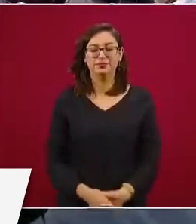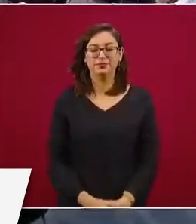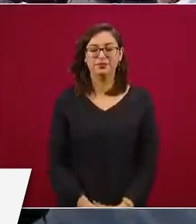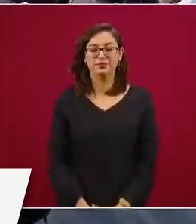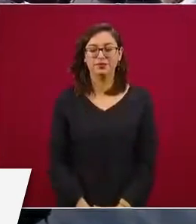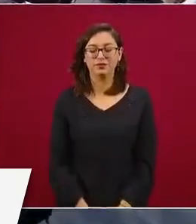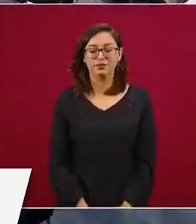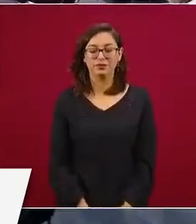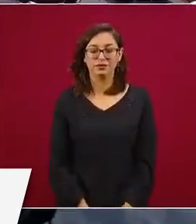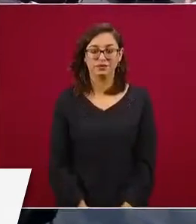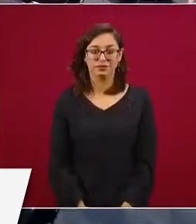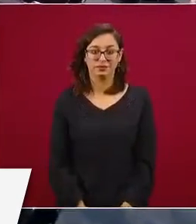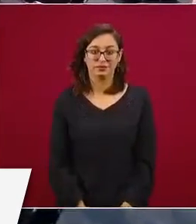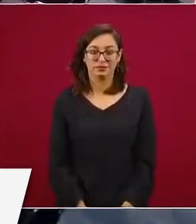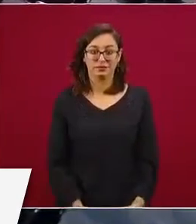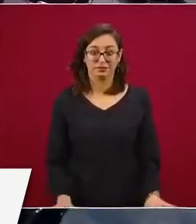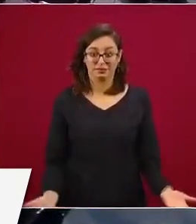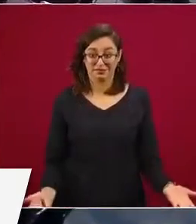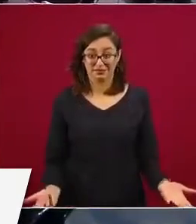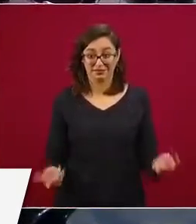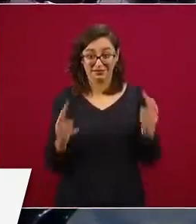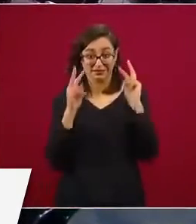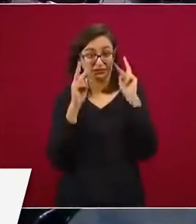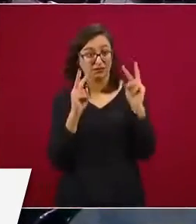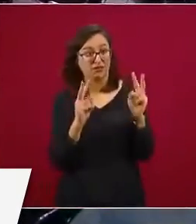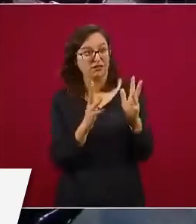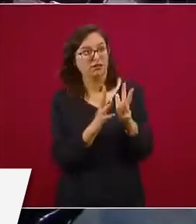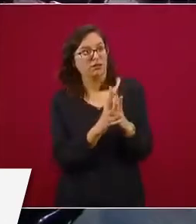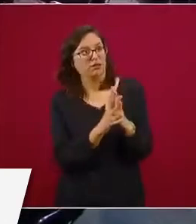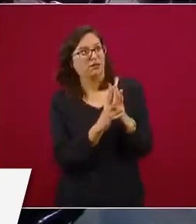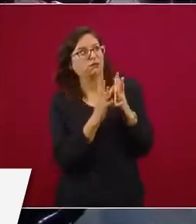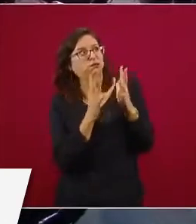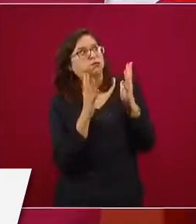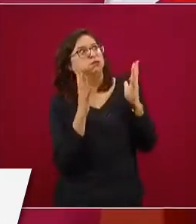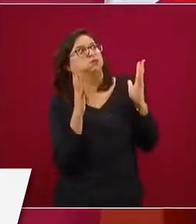nada más para que vean el tamaño. Entonces,